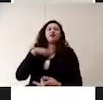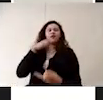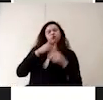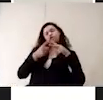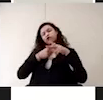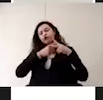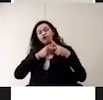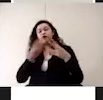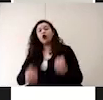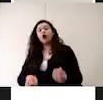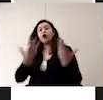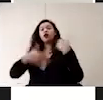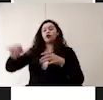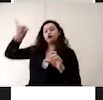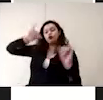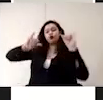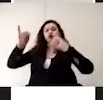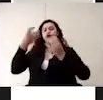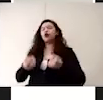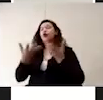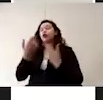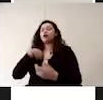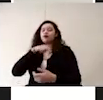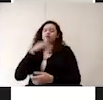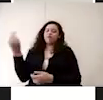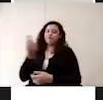cantidad de esta solución vamos a necesitar.